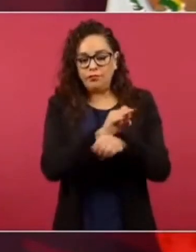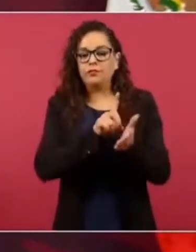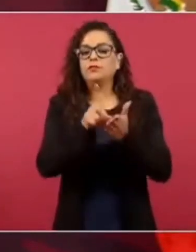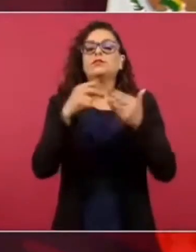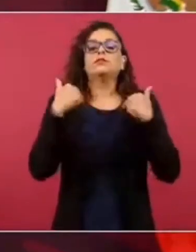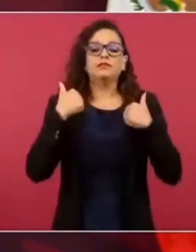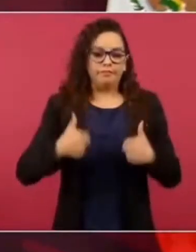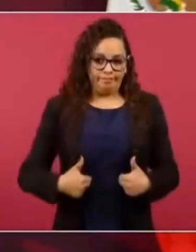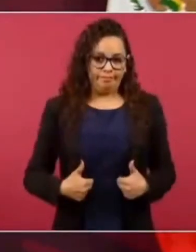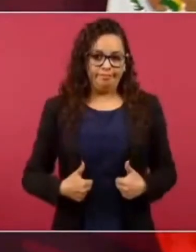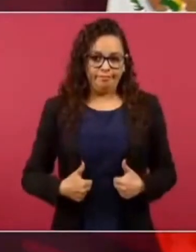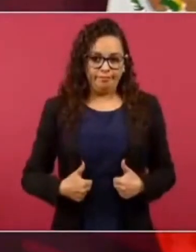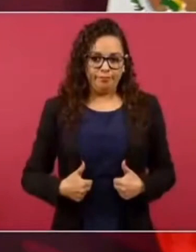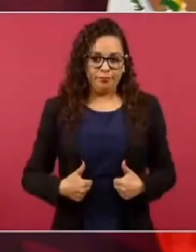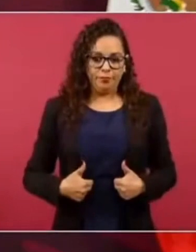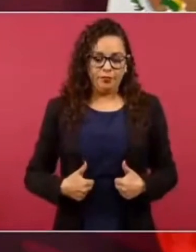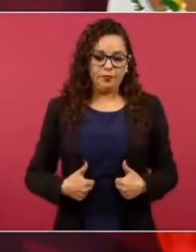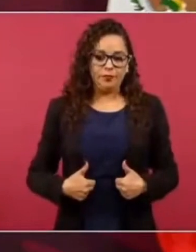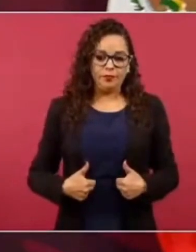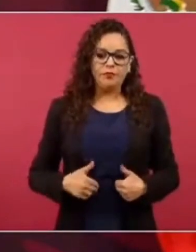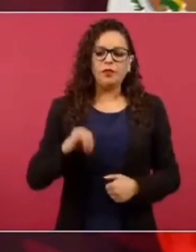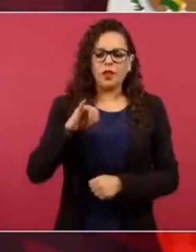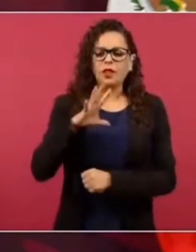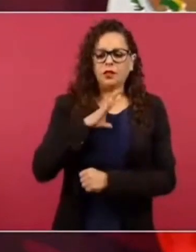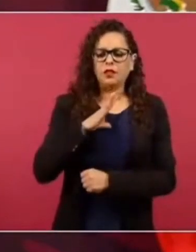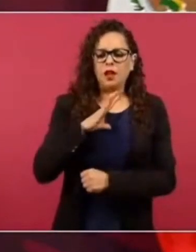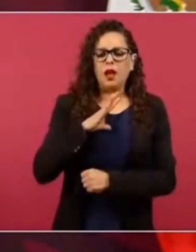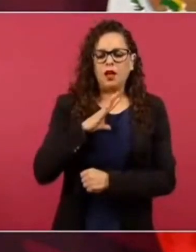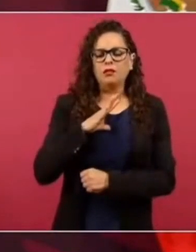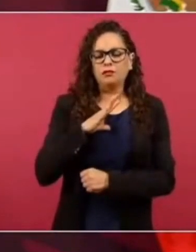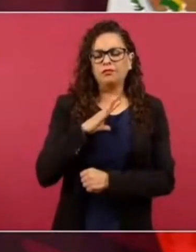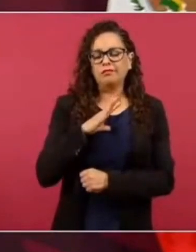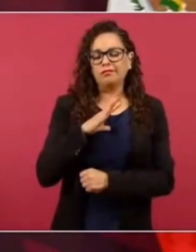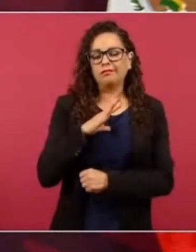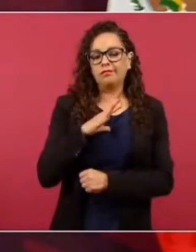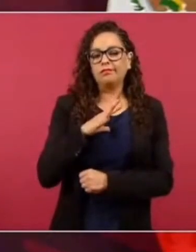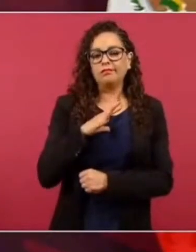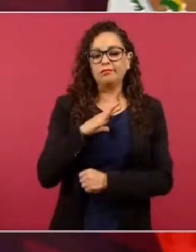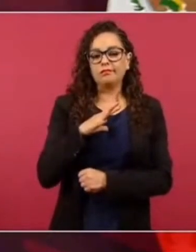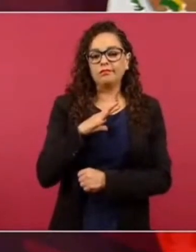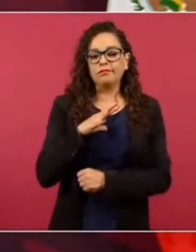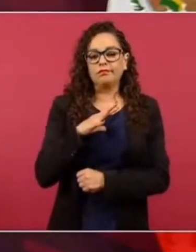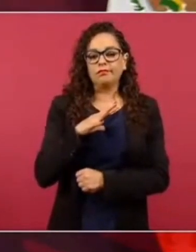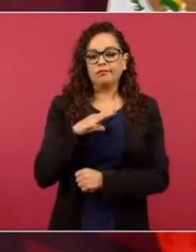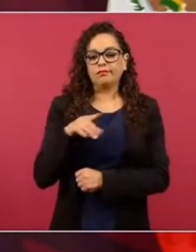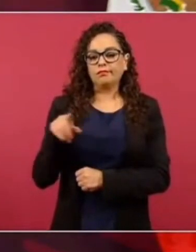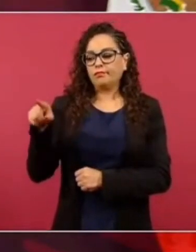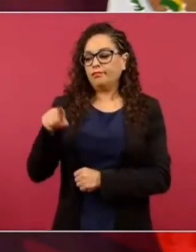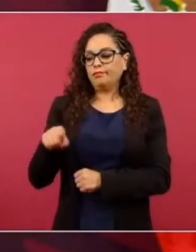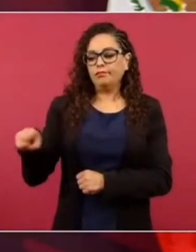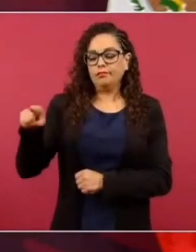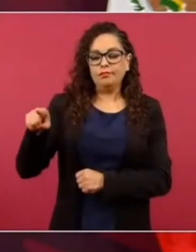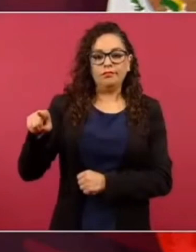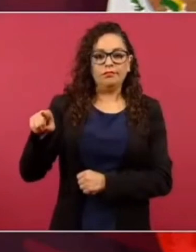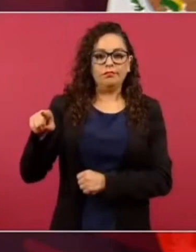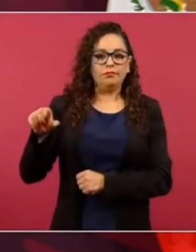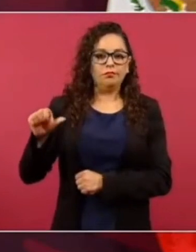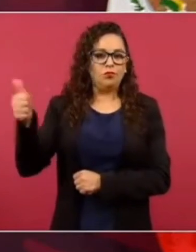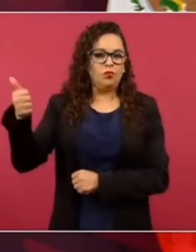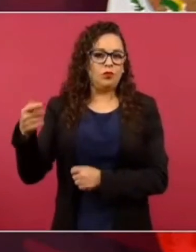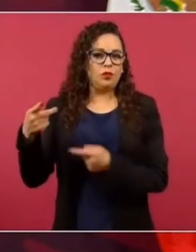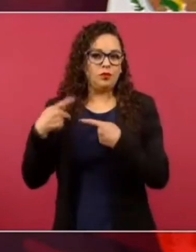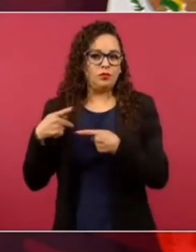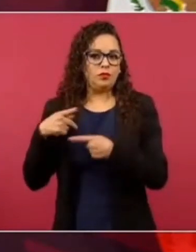pues, que no es ese realmente su